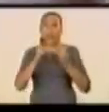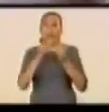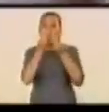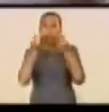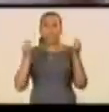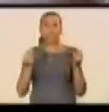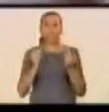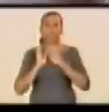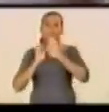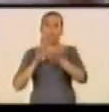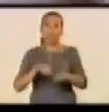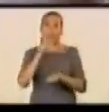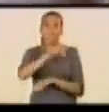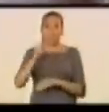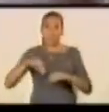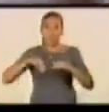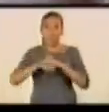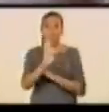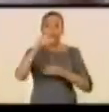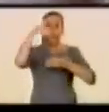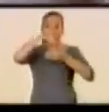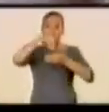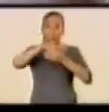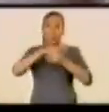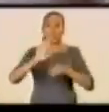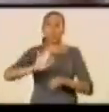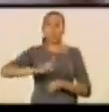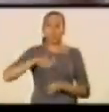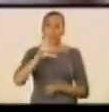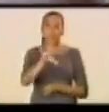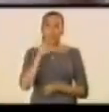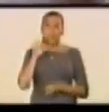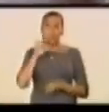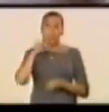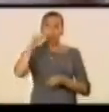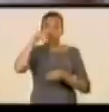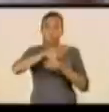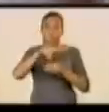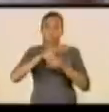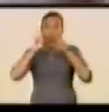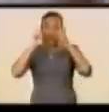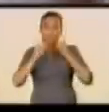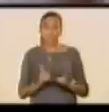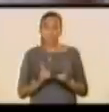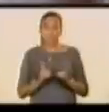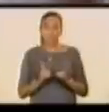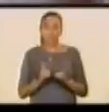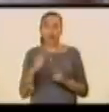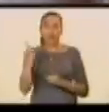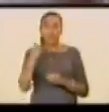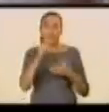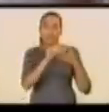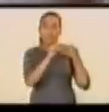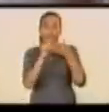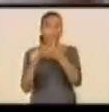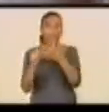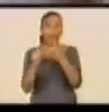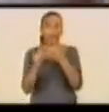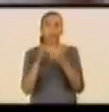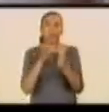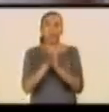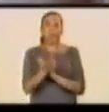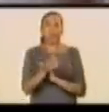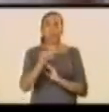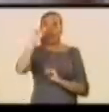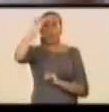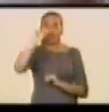electoras y los electores tomen su decisión orientados únicamente por la estrategia que han desarrollado